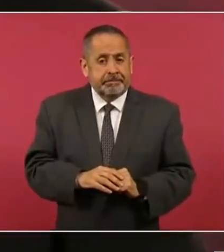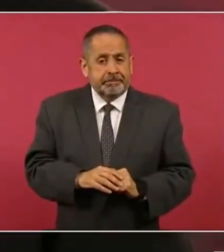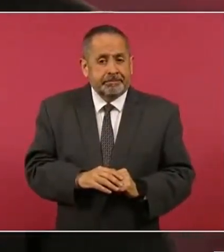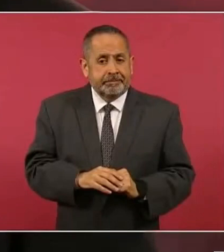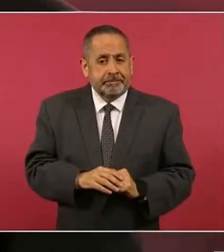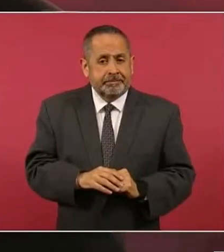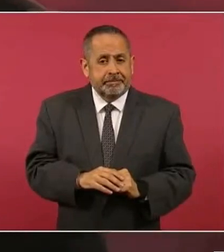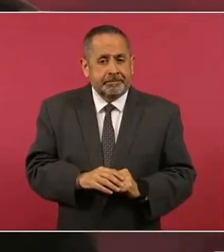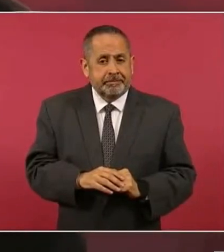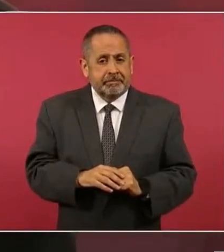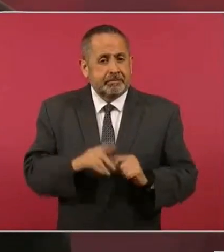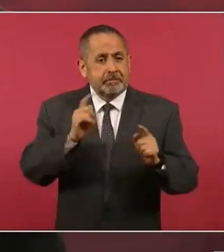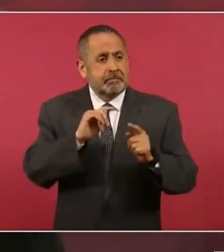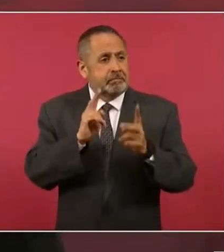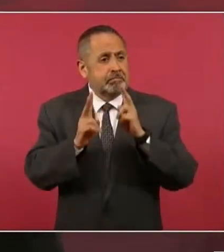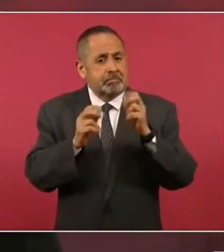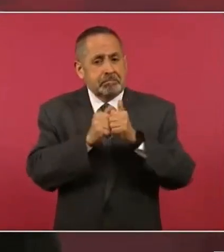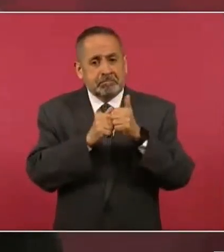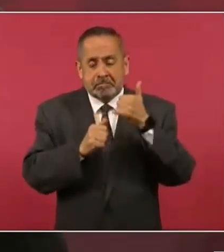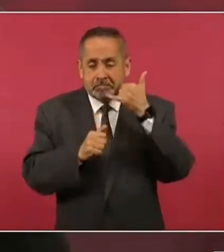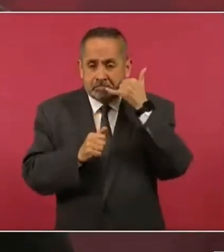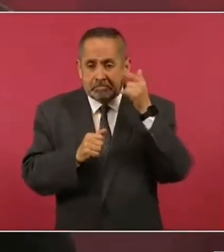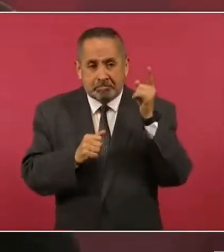deben de haber hablado ¿no?